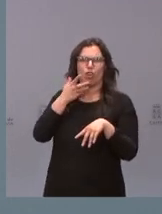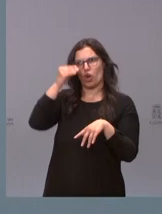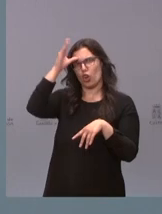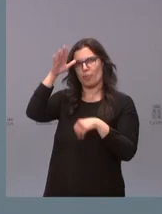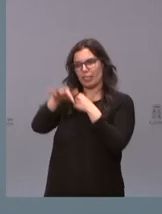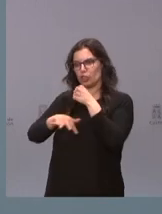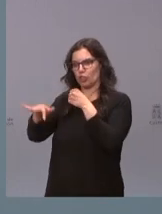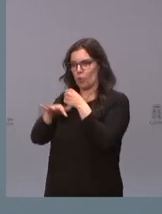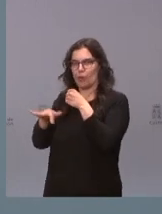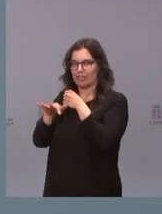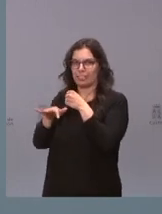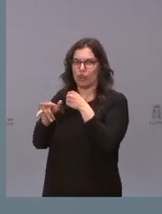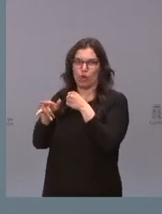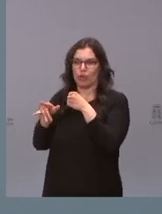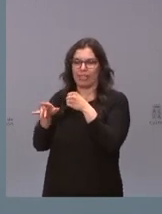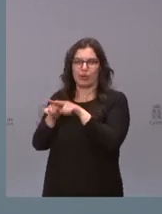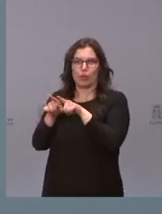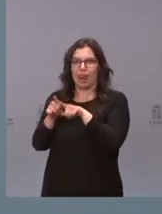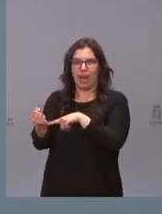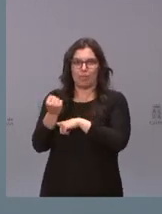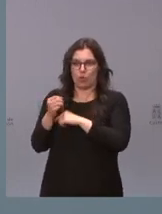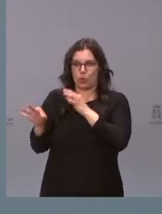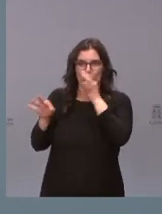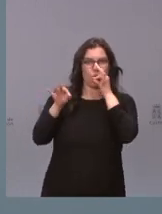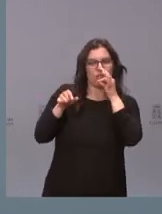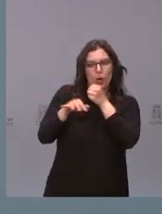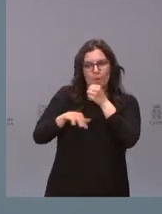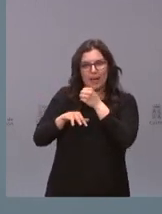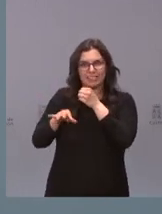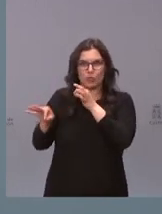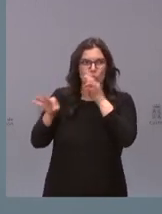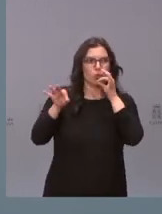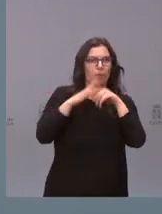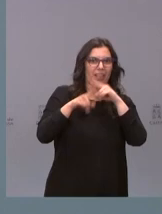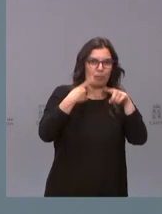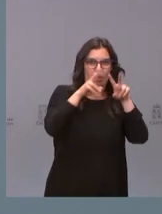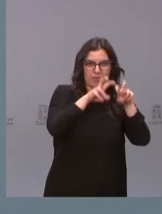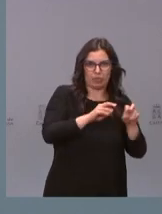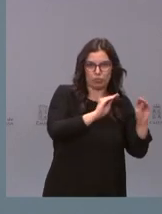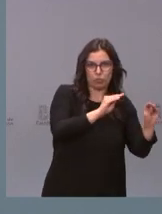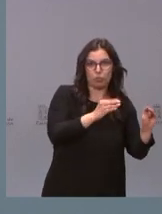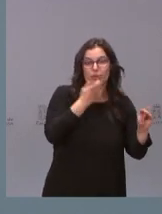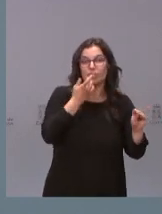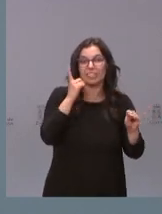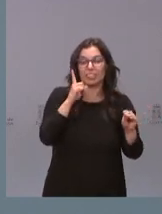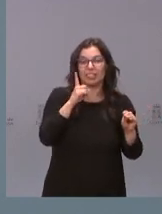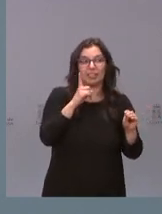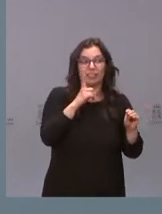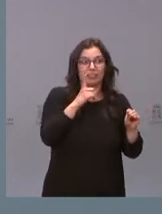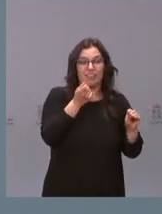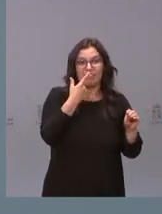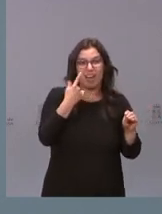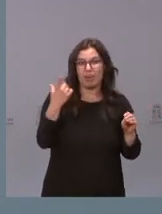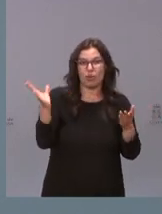evidentemente sin conocimiento básico no hay conocimiento traslacional las farmacias se quedarían vacías es decir todos nuestros